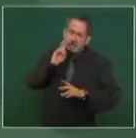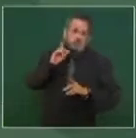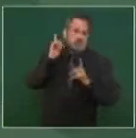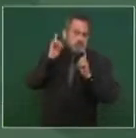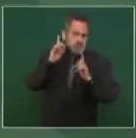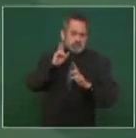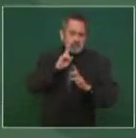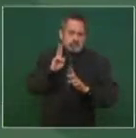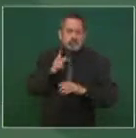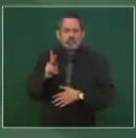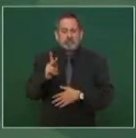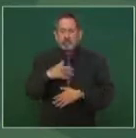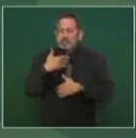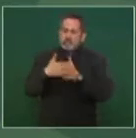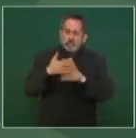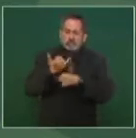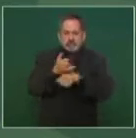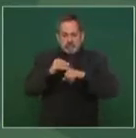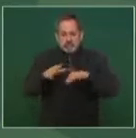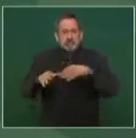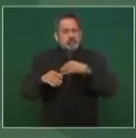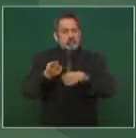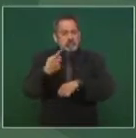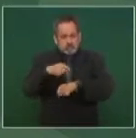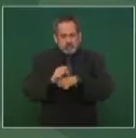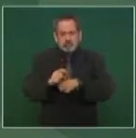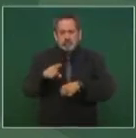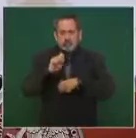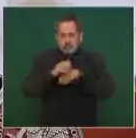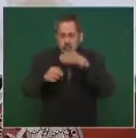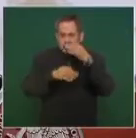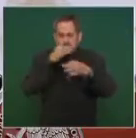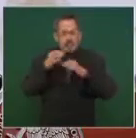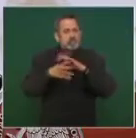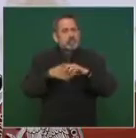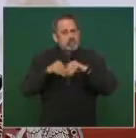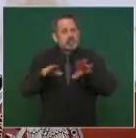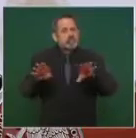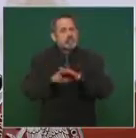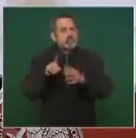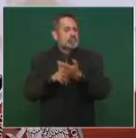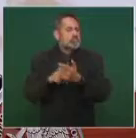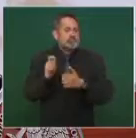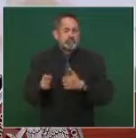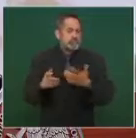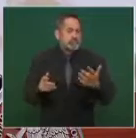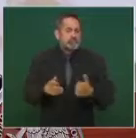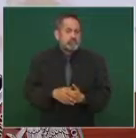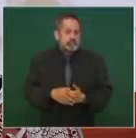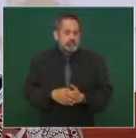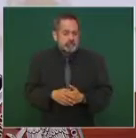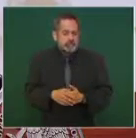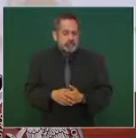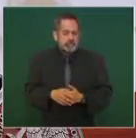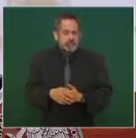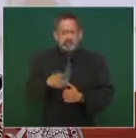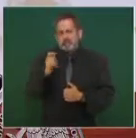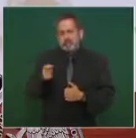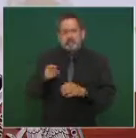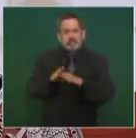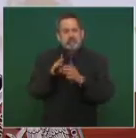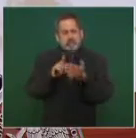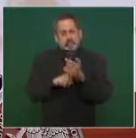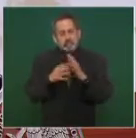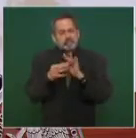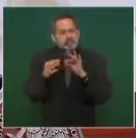sea, de todas maneras vamos a estar informando todas las semanas de cuál es el avance de la línea y cuáles son, digamos, los